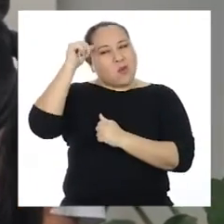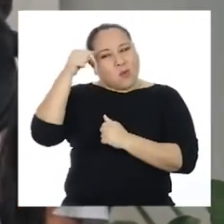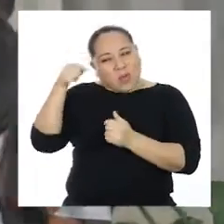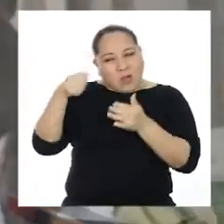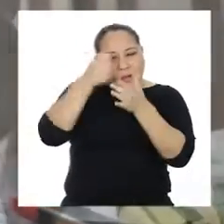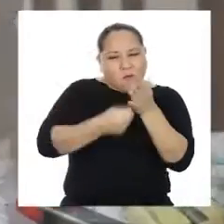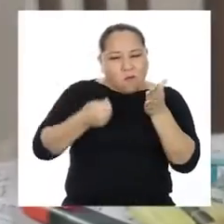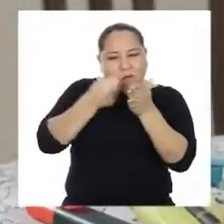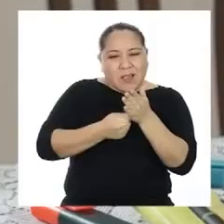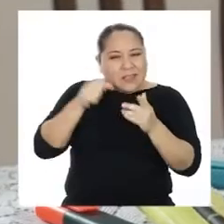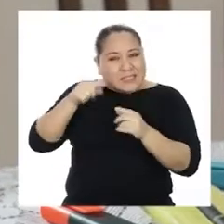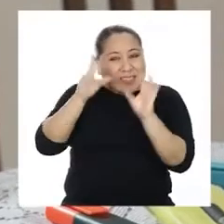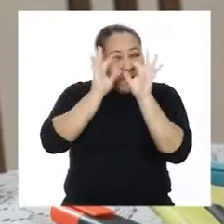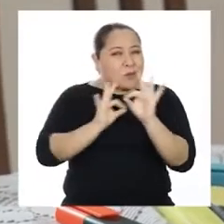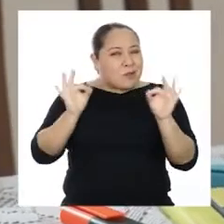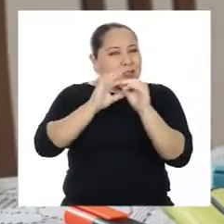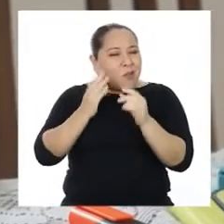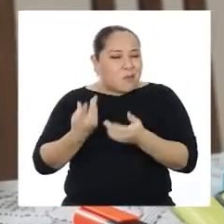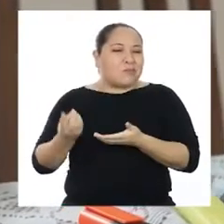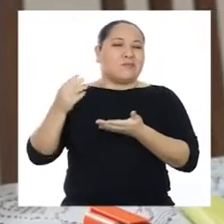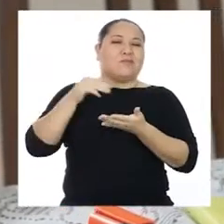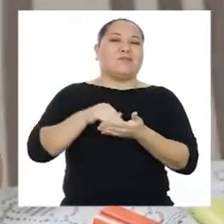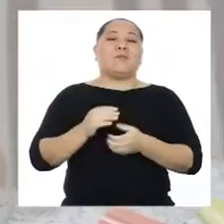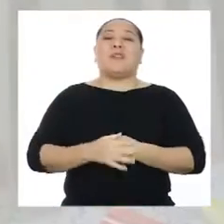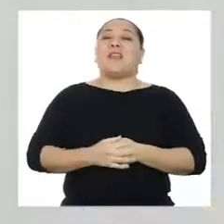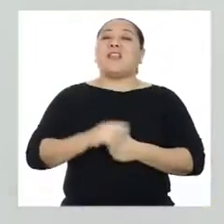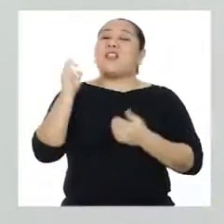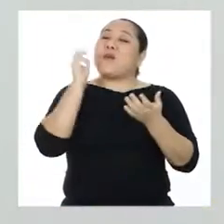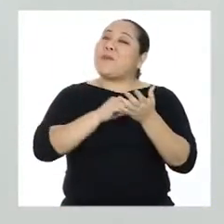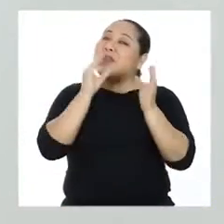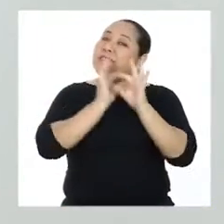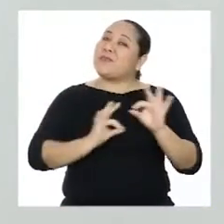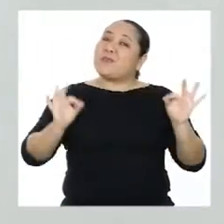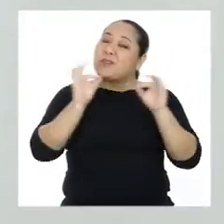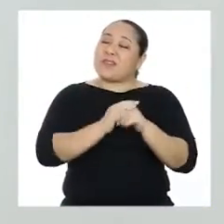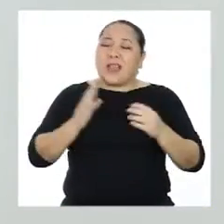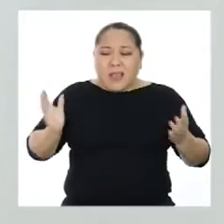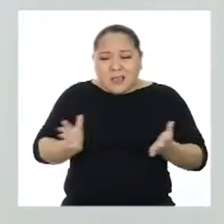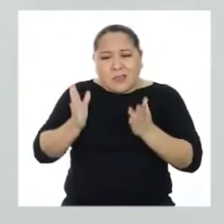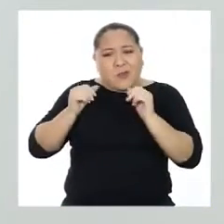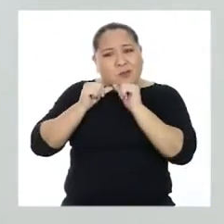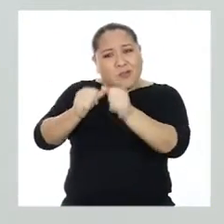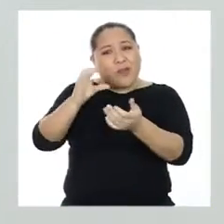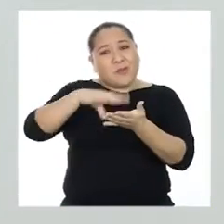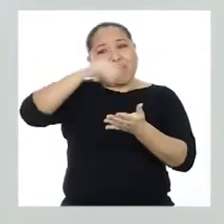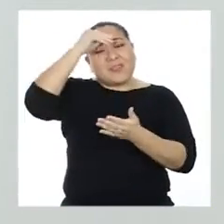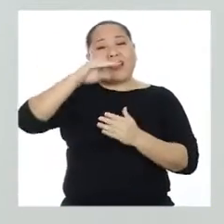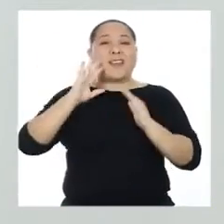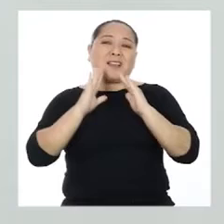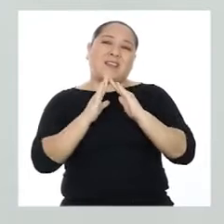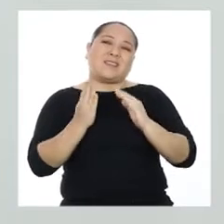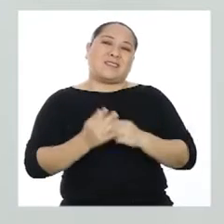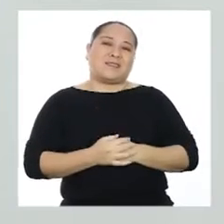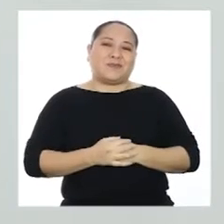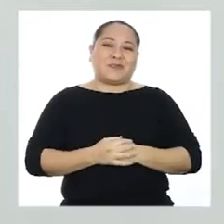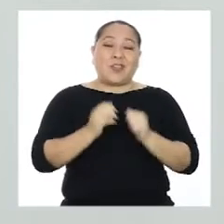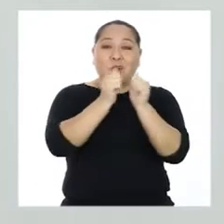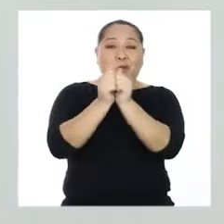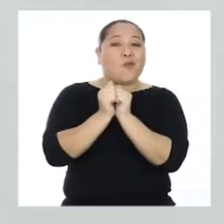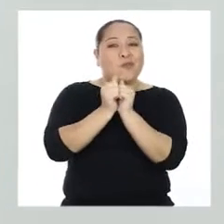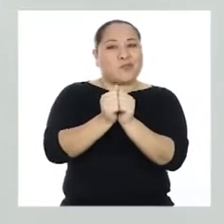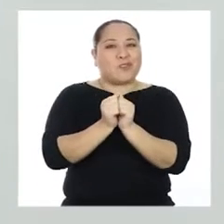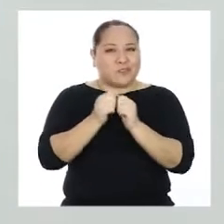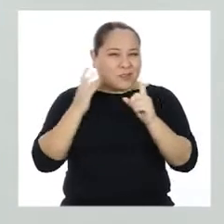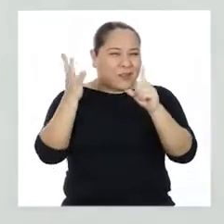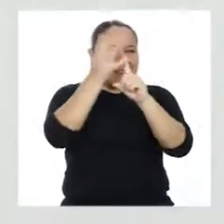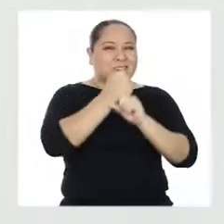Y recuérdales que el esfuerzo es la clave para mejorarlo. Y lo más importante, anímalos a seguir aprendiendo en casa.